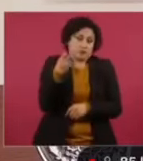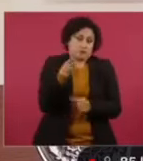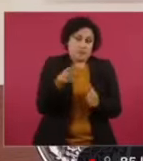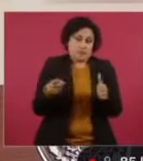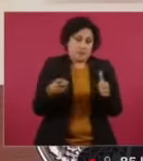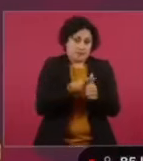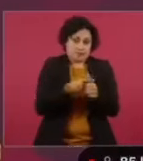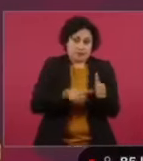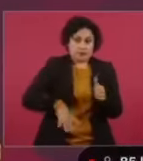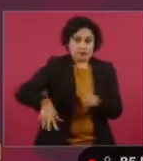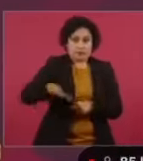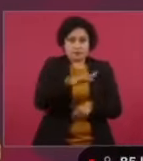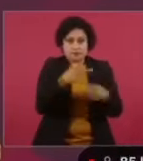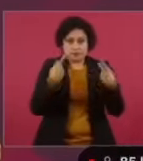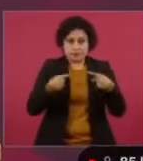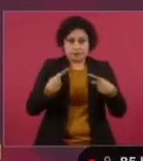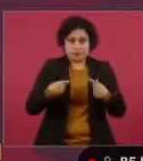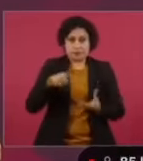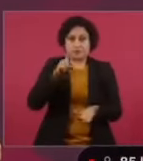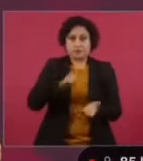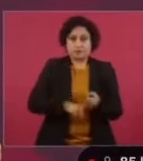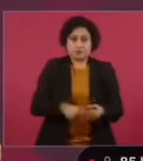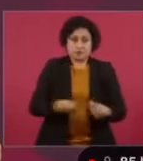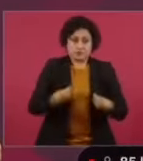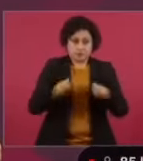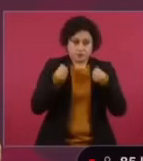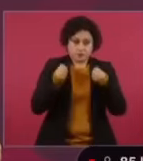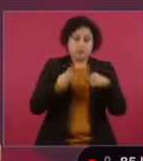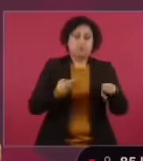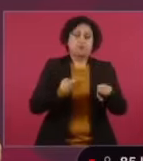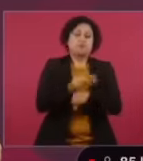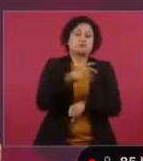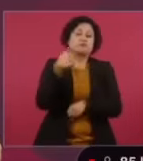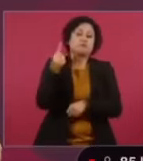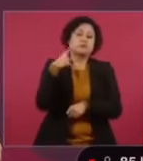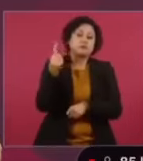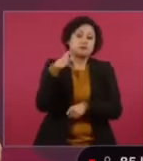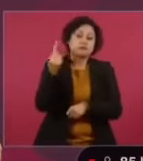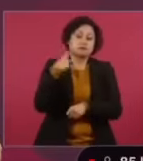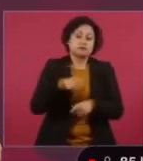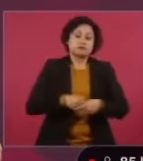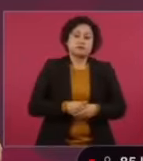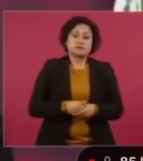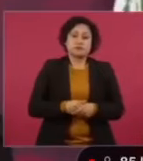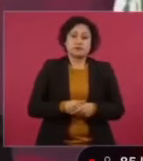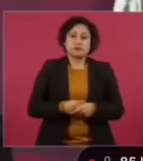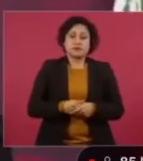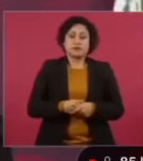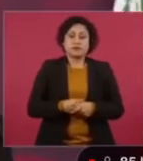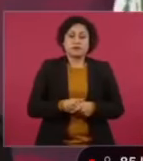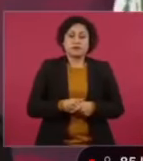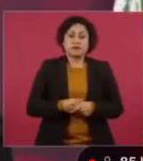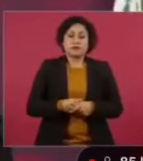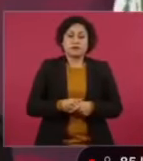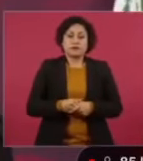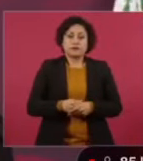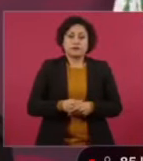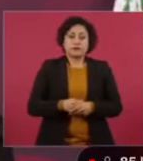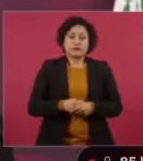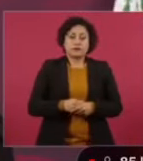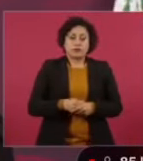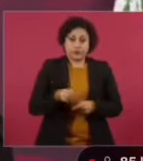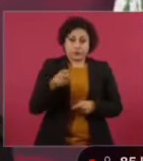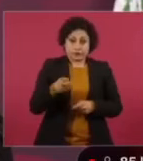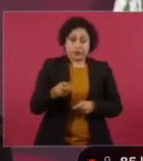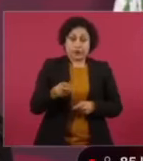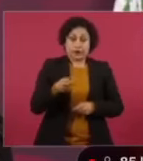de ese estado que está creciendo